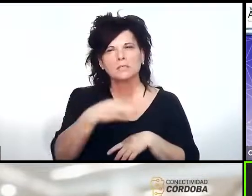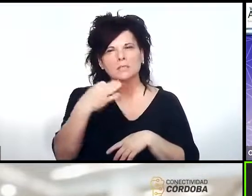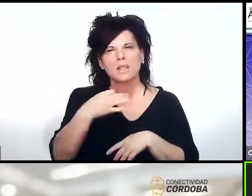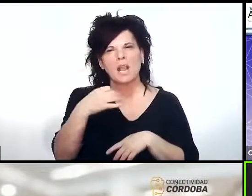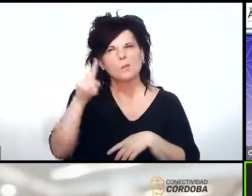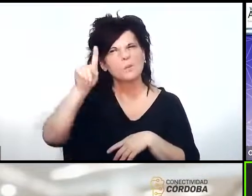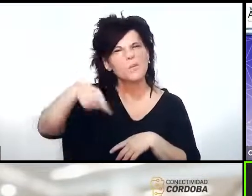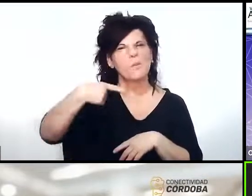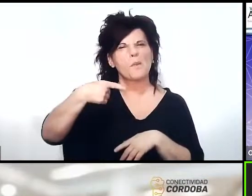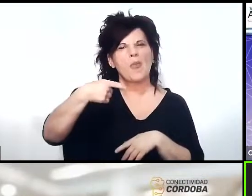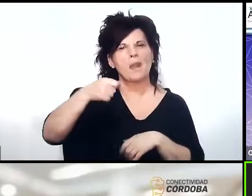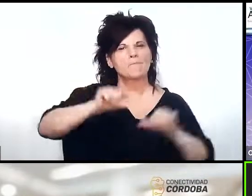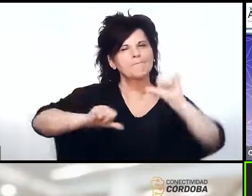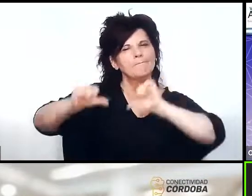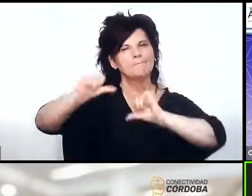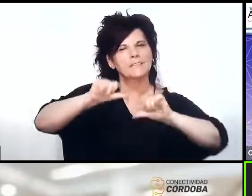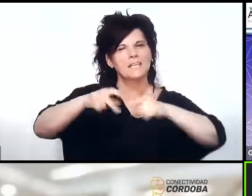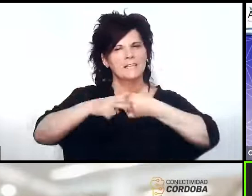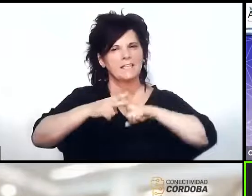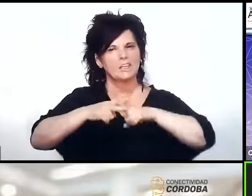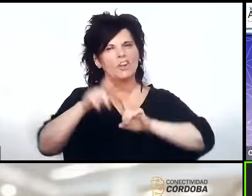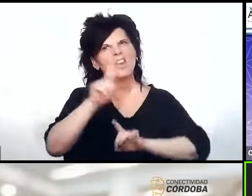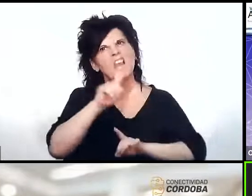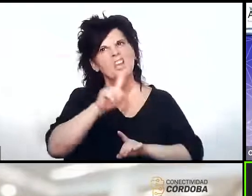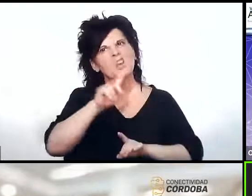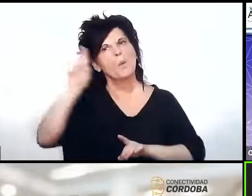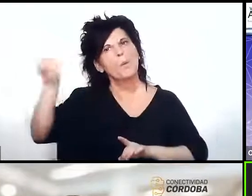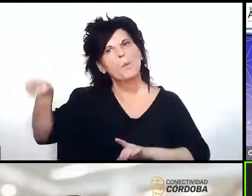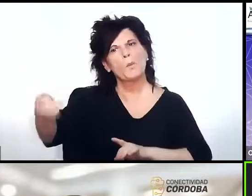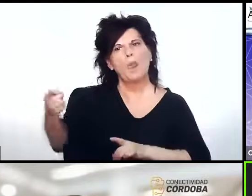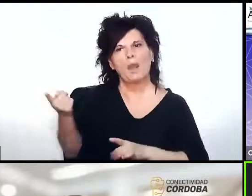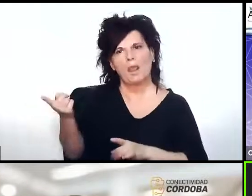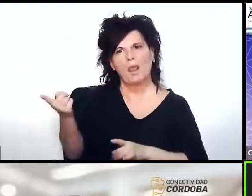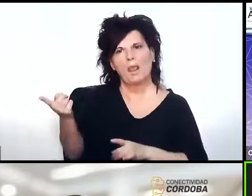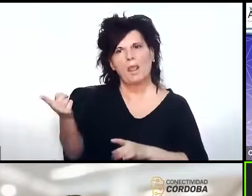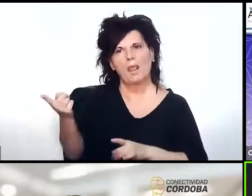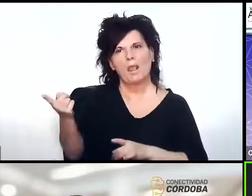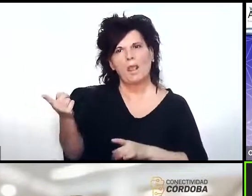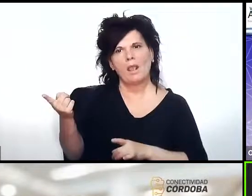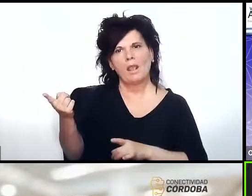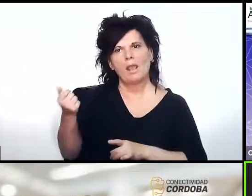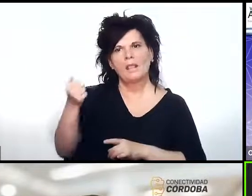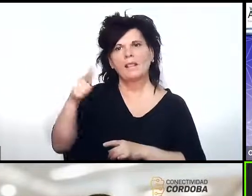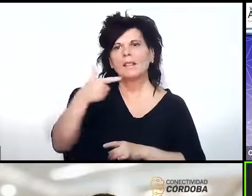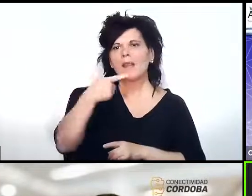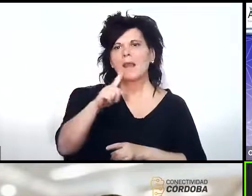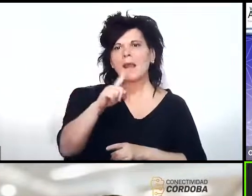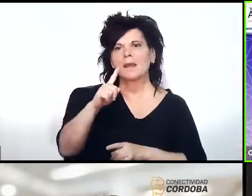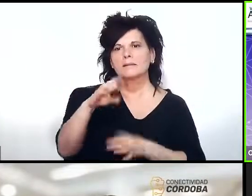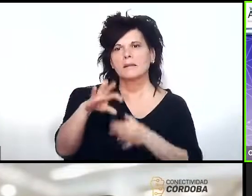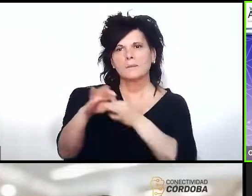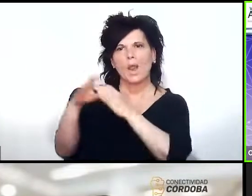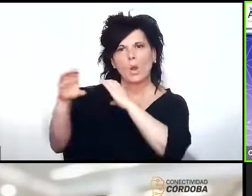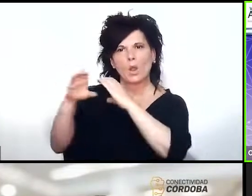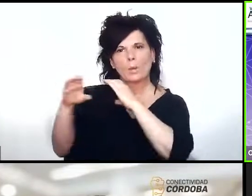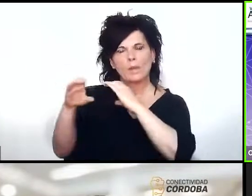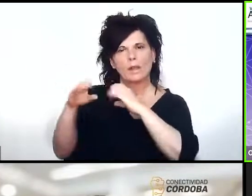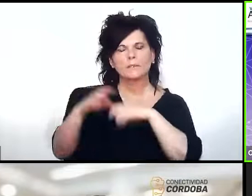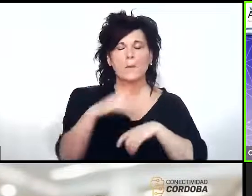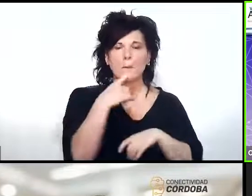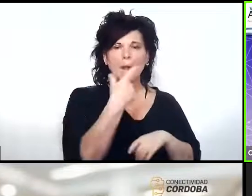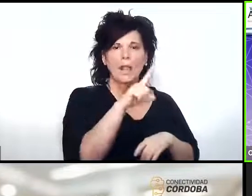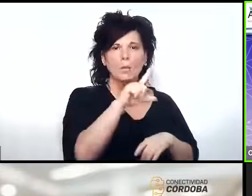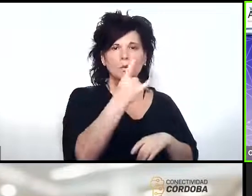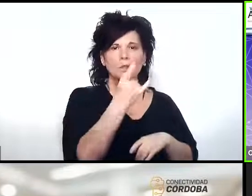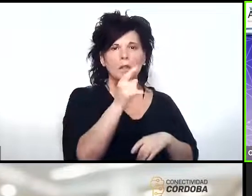tecnología y no por el lado de ARSAT que son de comunicaciones netamente tengo una pregunta para Luis ¿cuáles